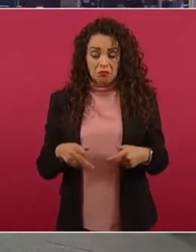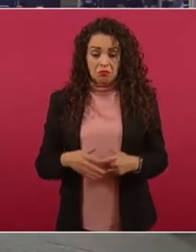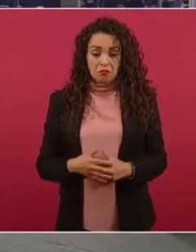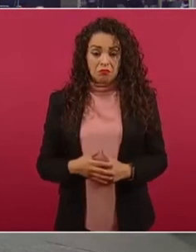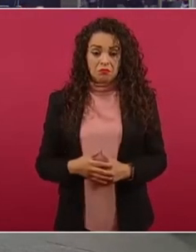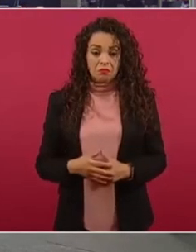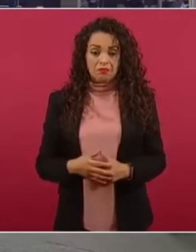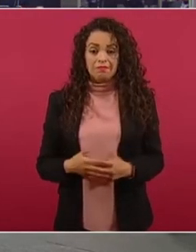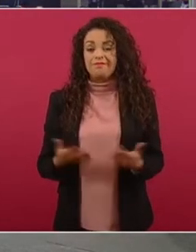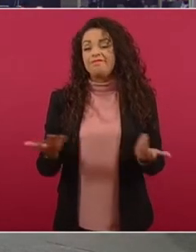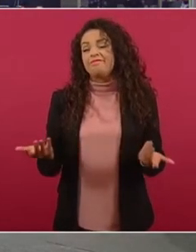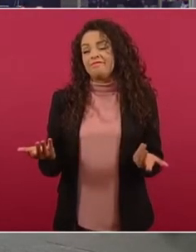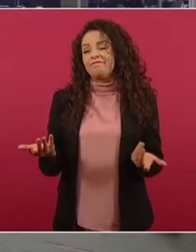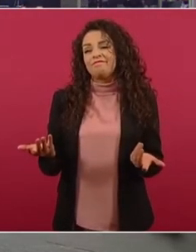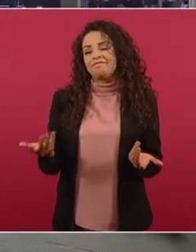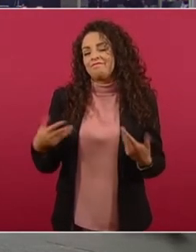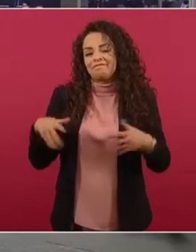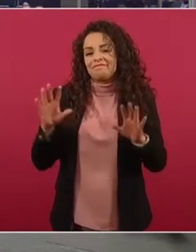Nexos.